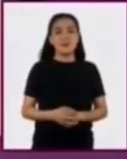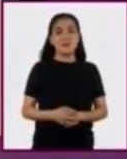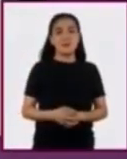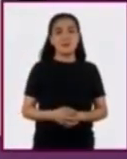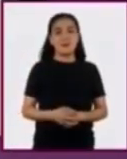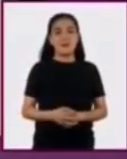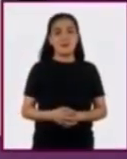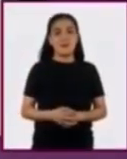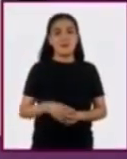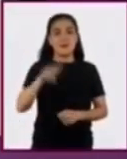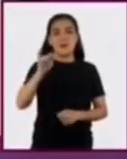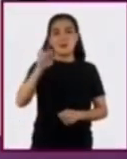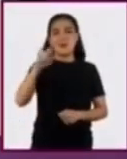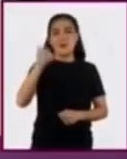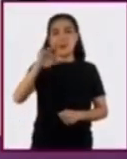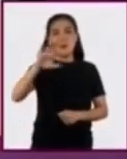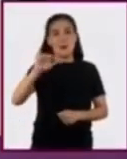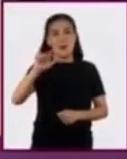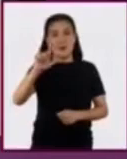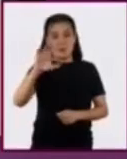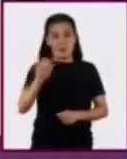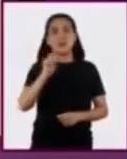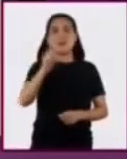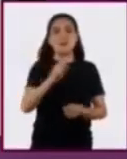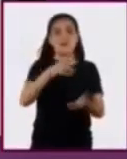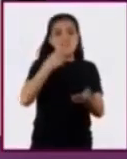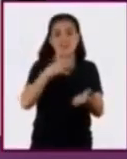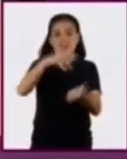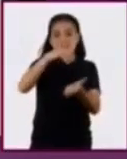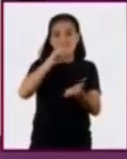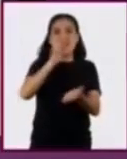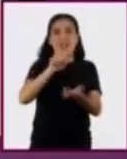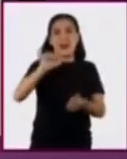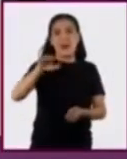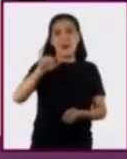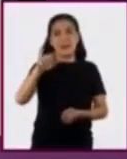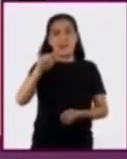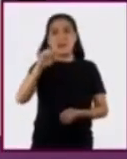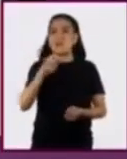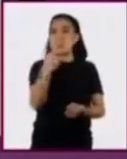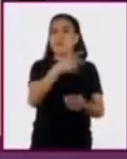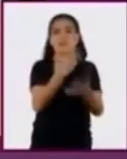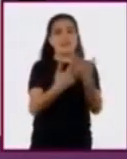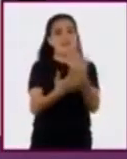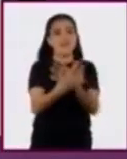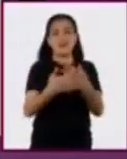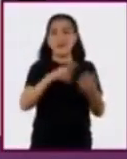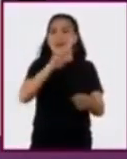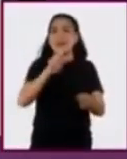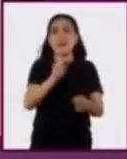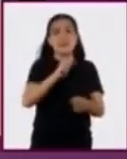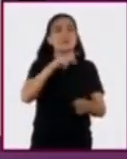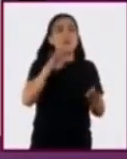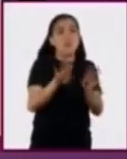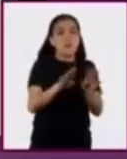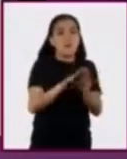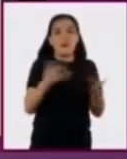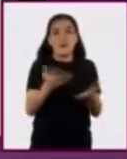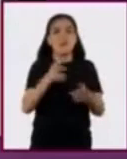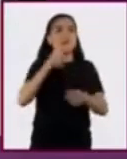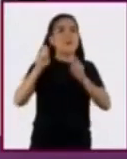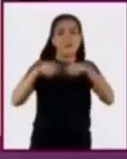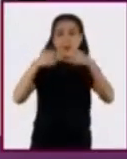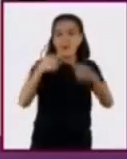En Tullihualco, el amaranto es una flor que se cultiva de manera artesanal. es un producto de